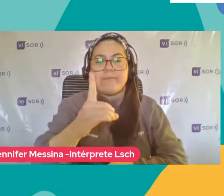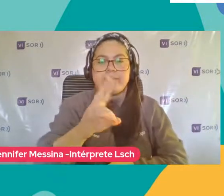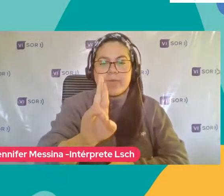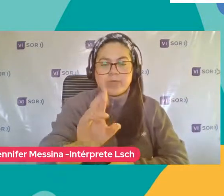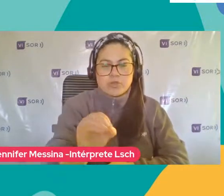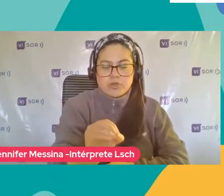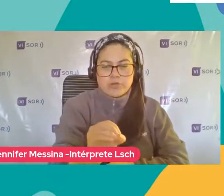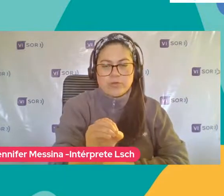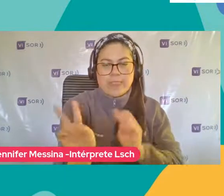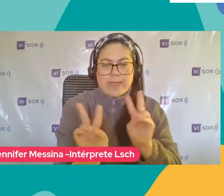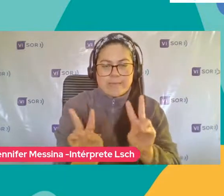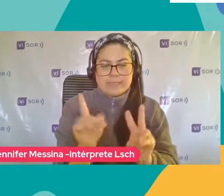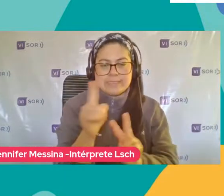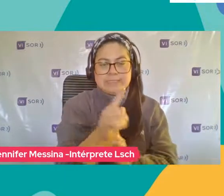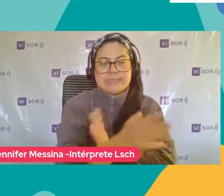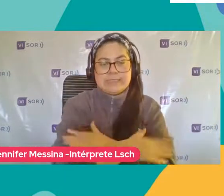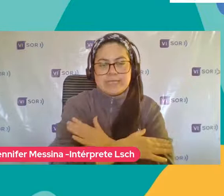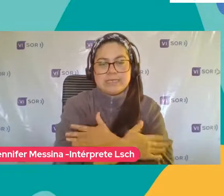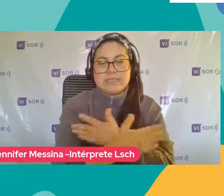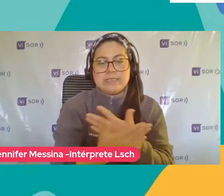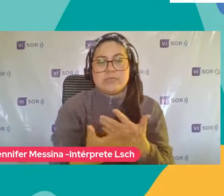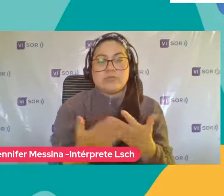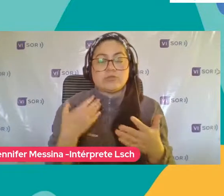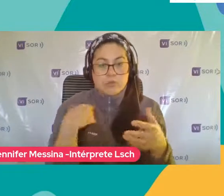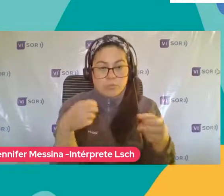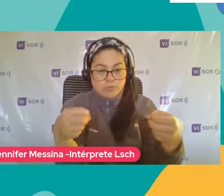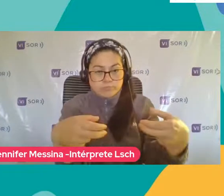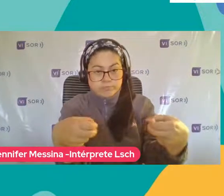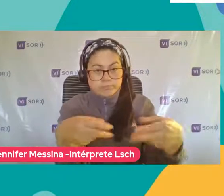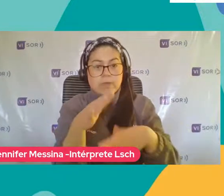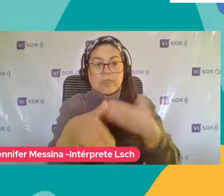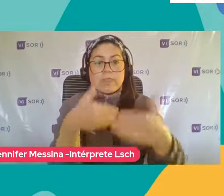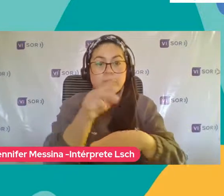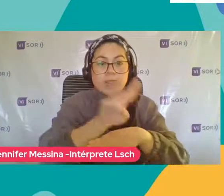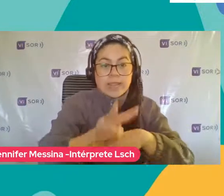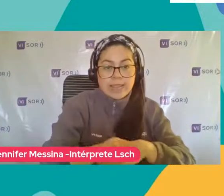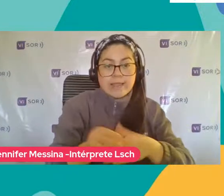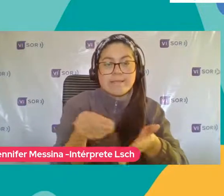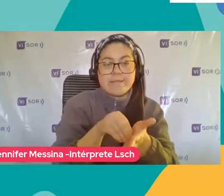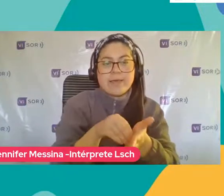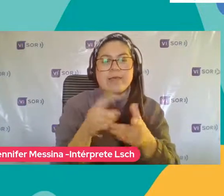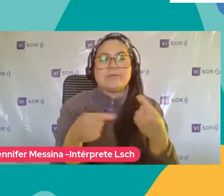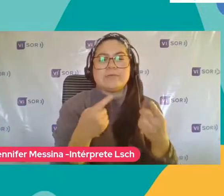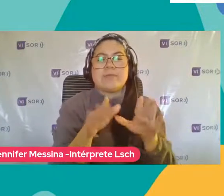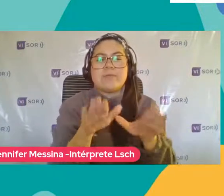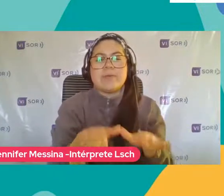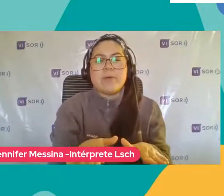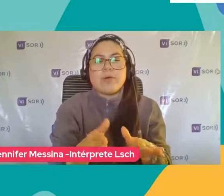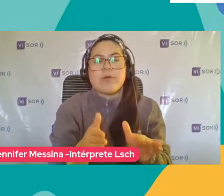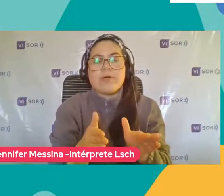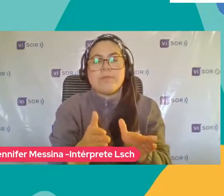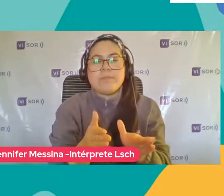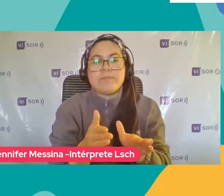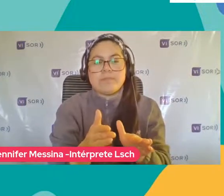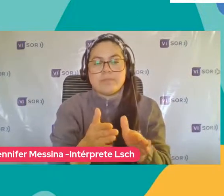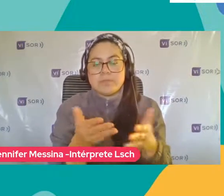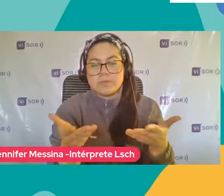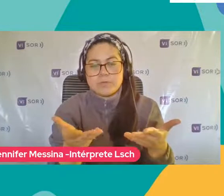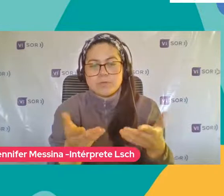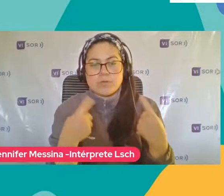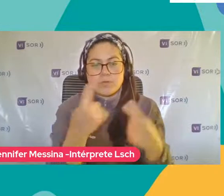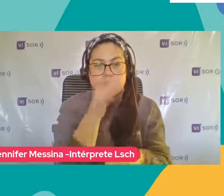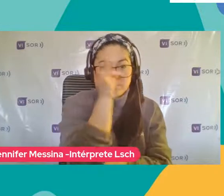leyendo Sus comentarios No se preocupen Y yo les decía justamente Que estamos haciendo Una transmisión simultánea A través de nuestro